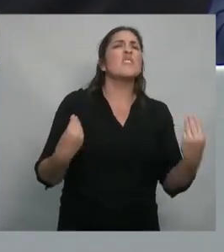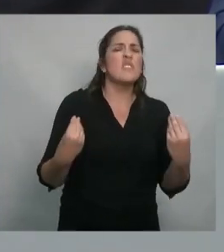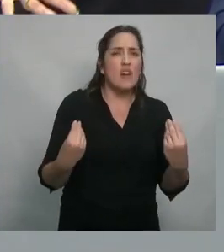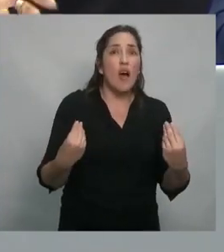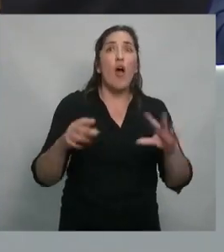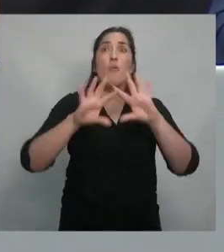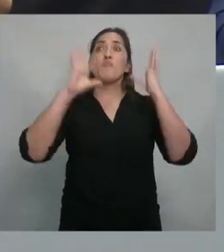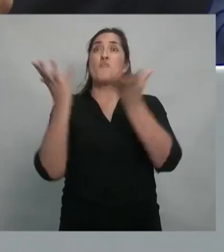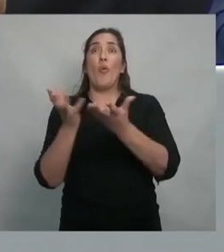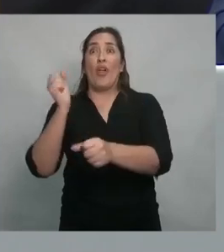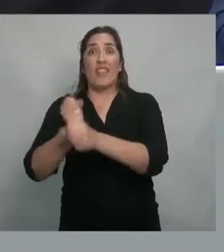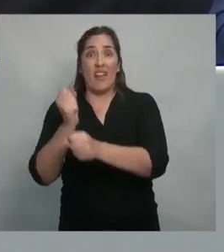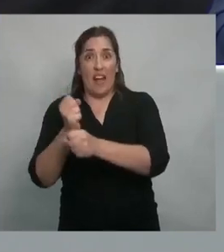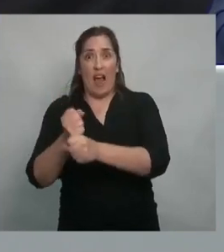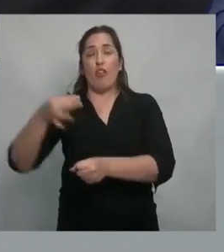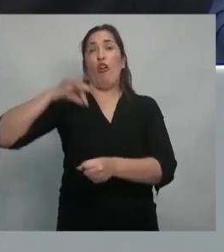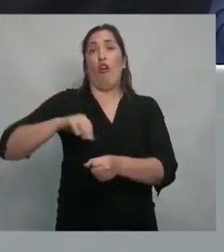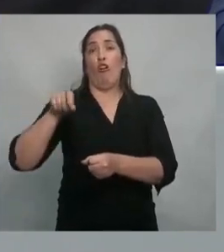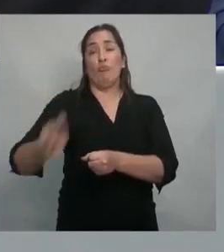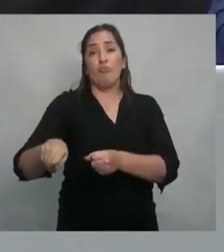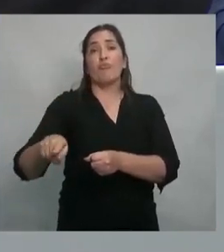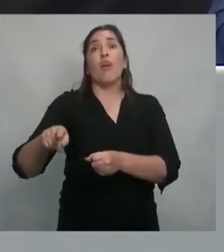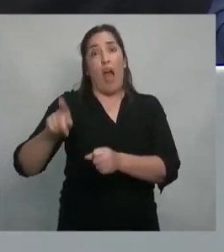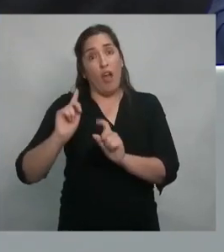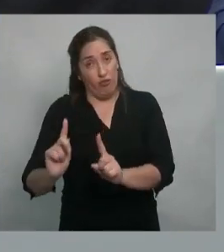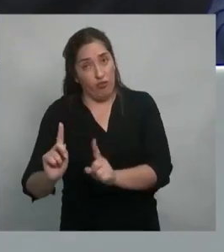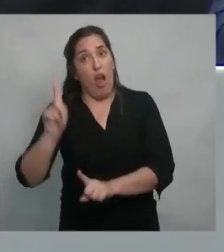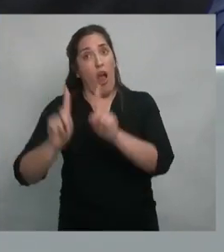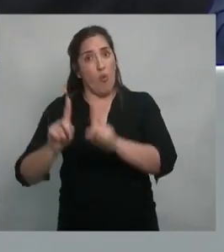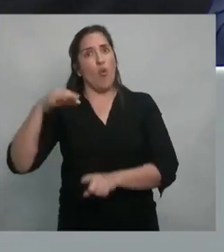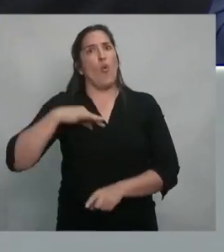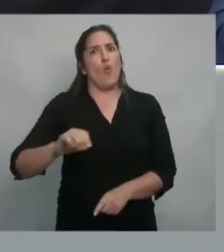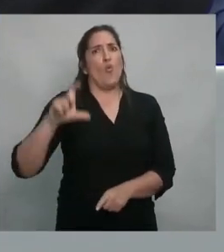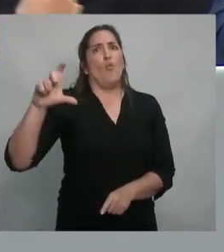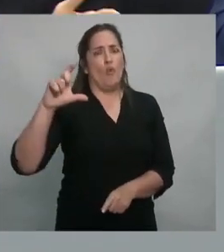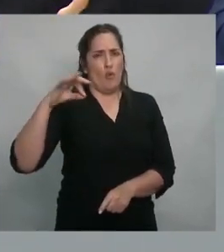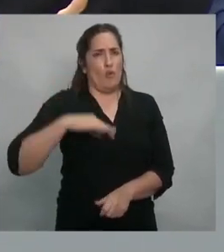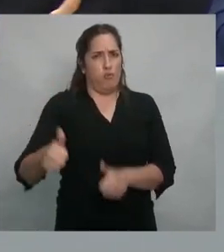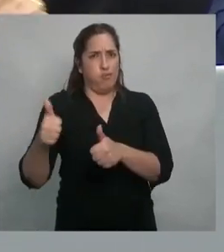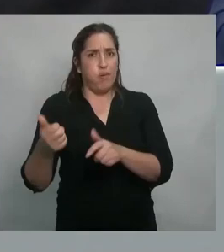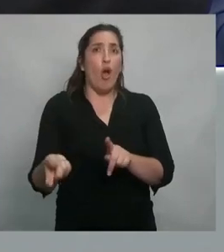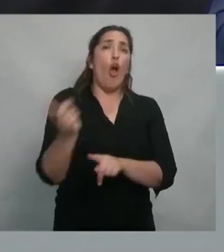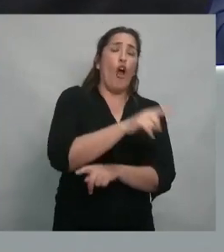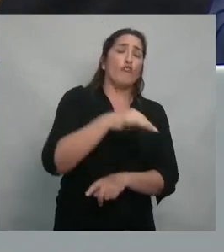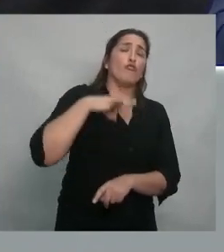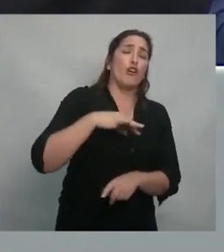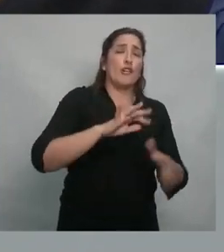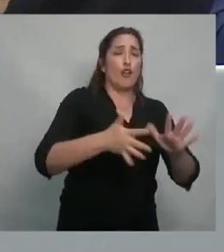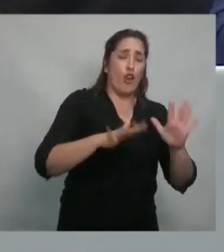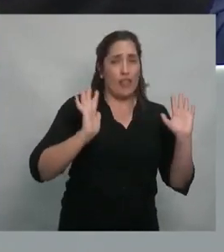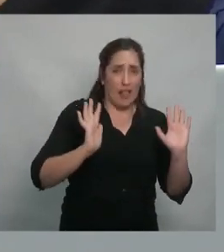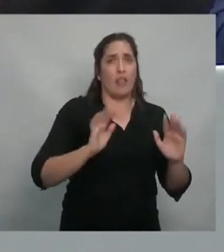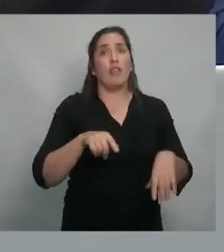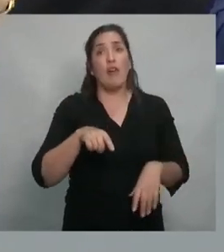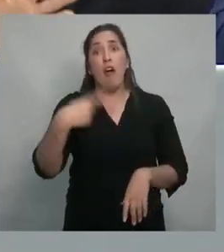dentro del mundo de los trabajadores estaban los que ganaban y ganan muy buenos salarios y otros los que no tanto. Bueno, los que ganaban y